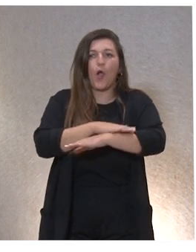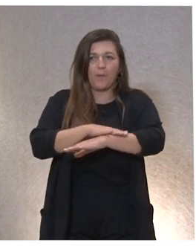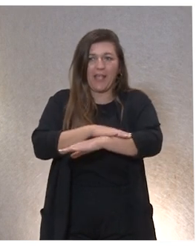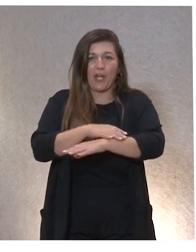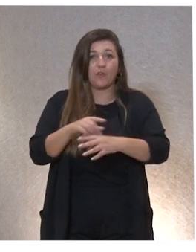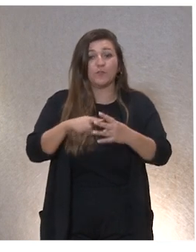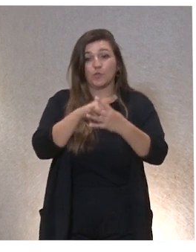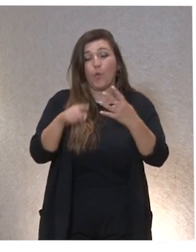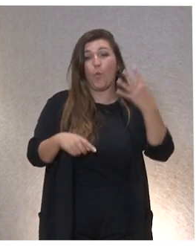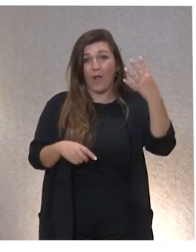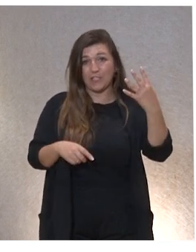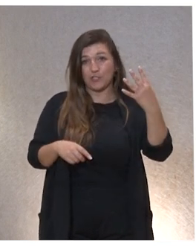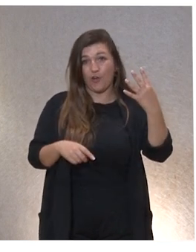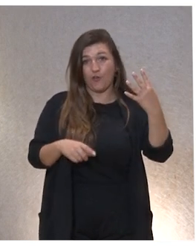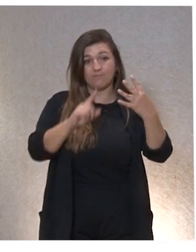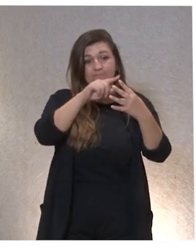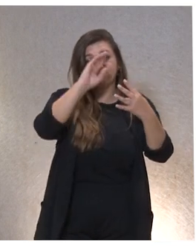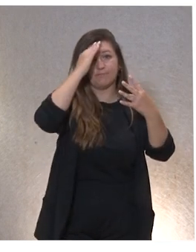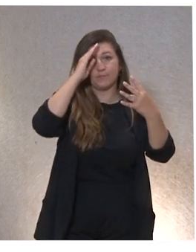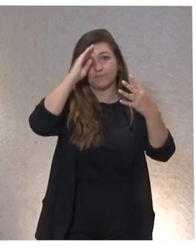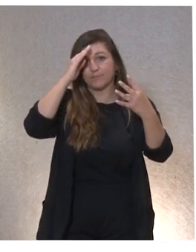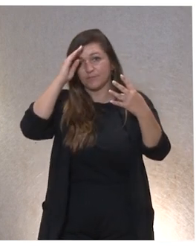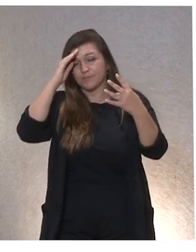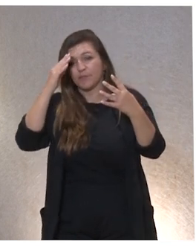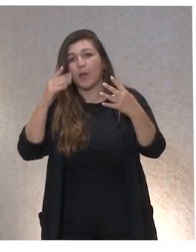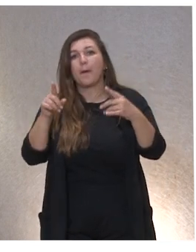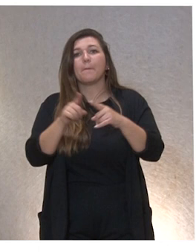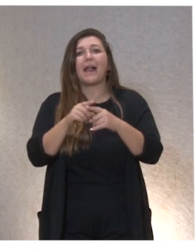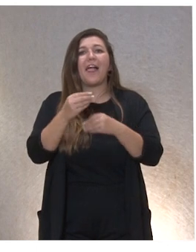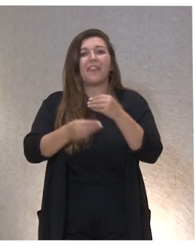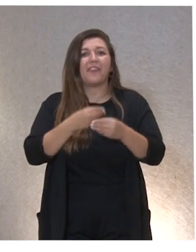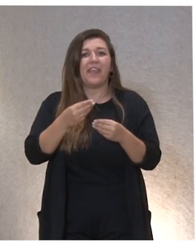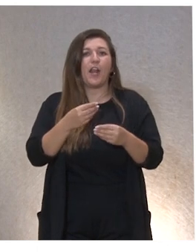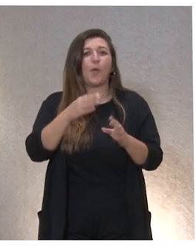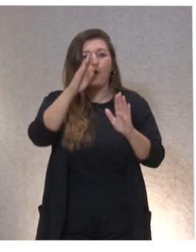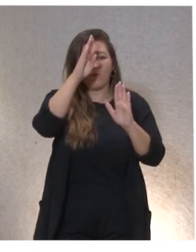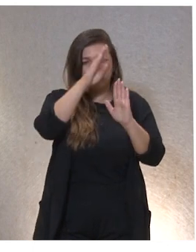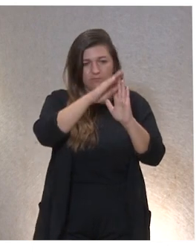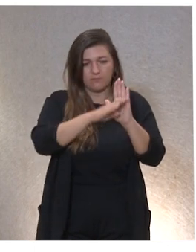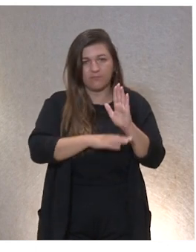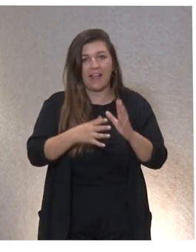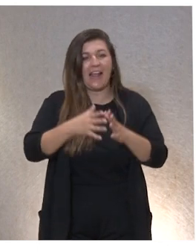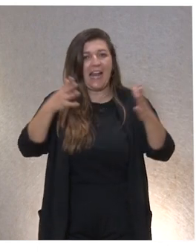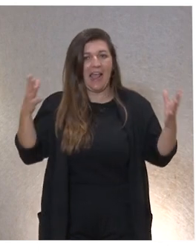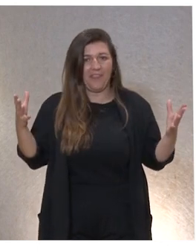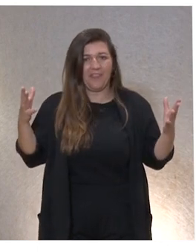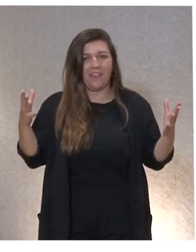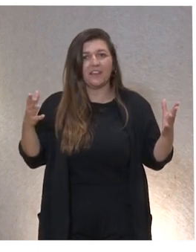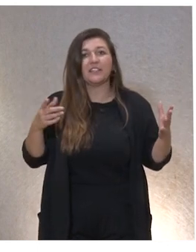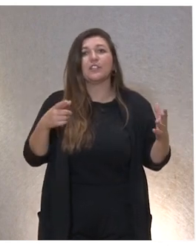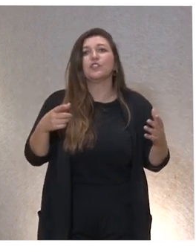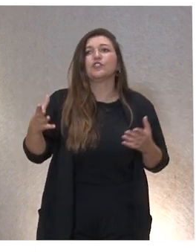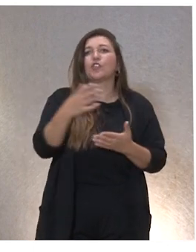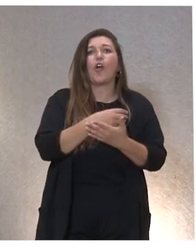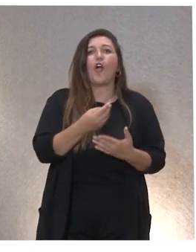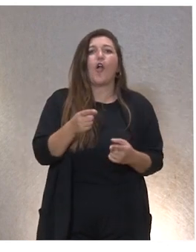cuatro claves para integrar todo ese menú que es muy grande y que no queremos que se indigeste nadie simplemente